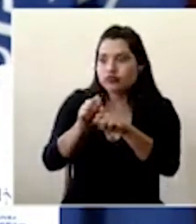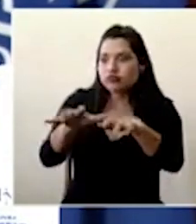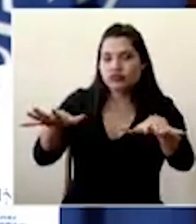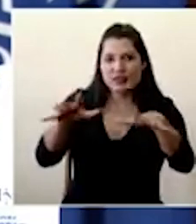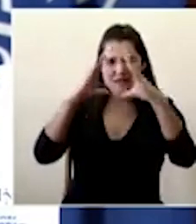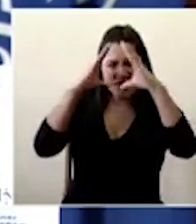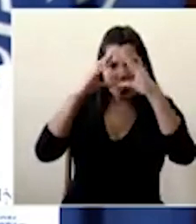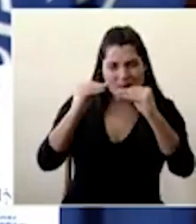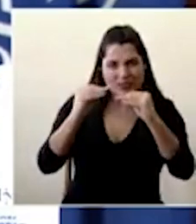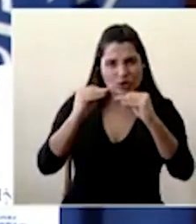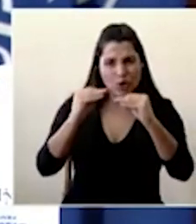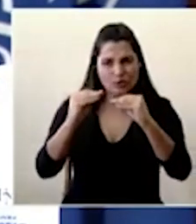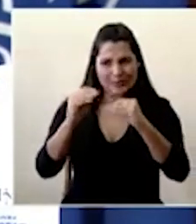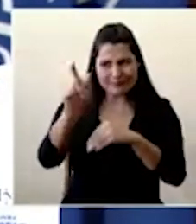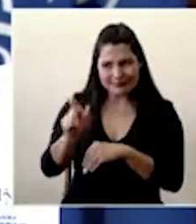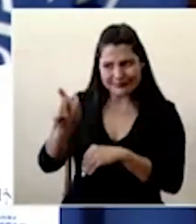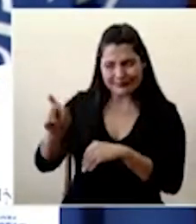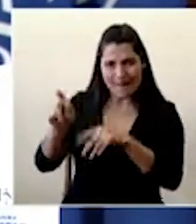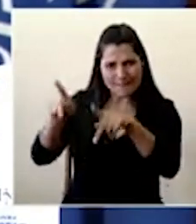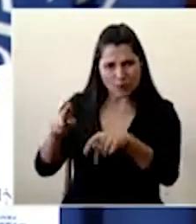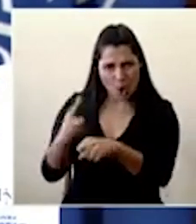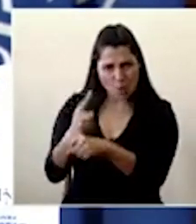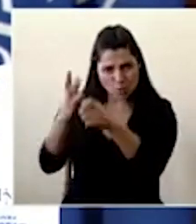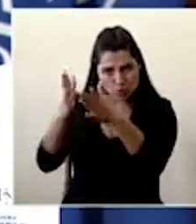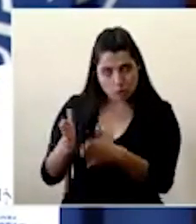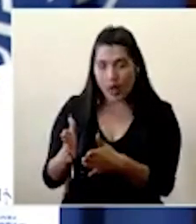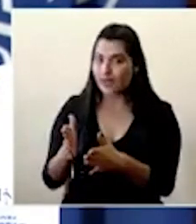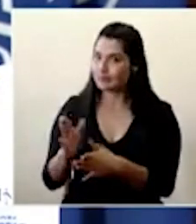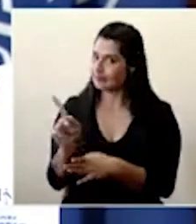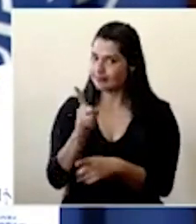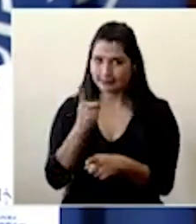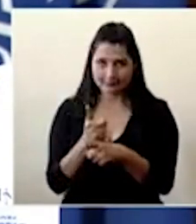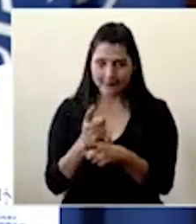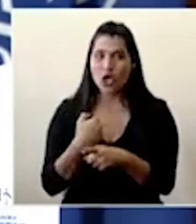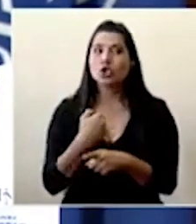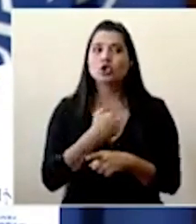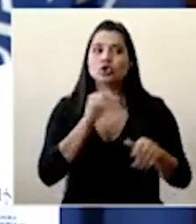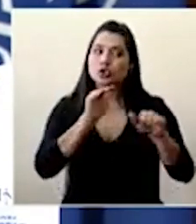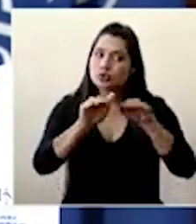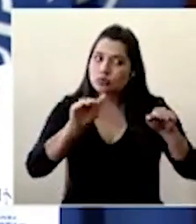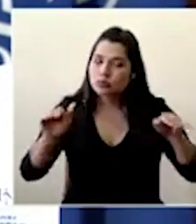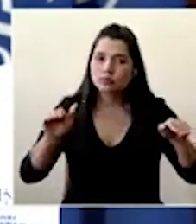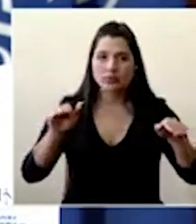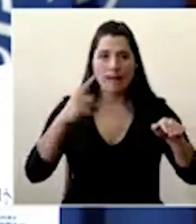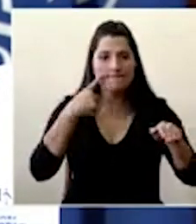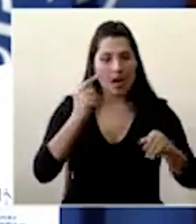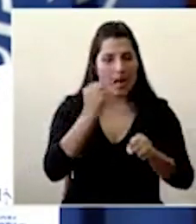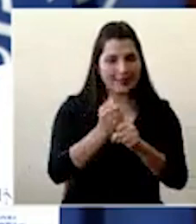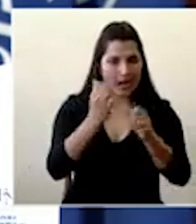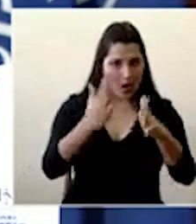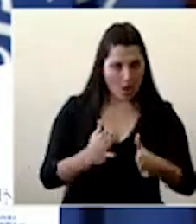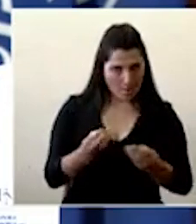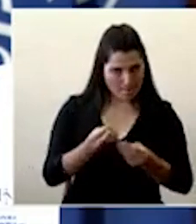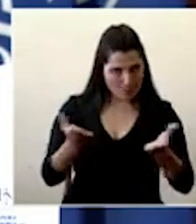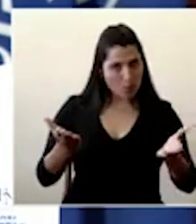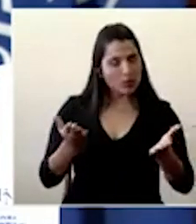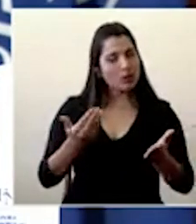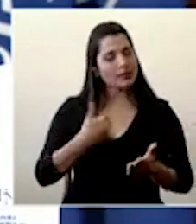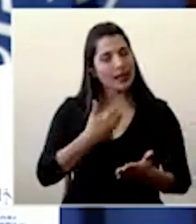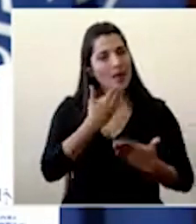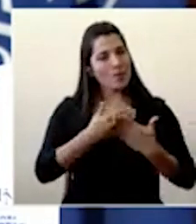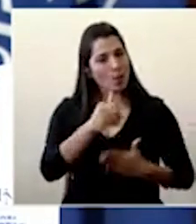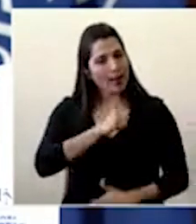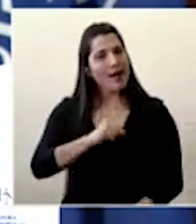esa ética y profesionalismo de todos los que trabajamos en el sector salud o en el gobierno para que nos comportemos a la altura estamos